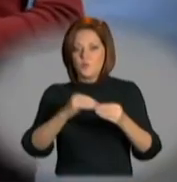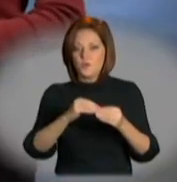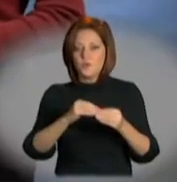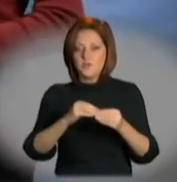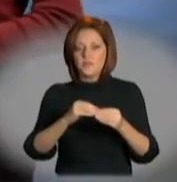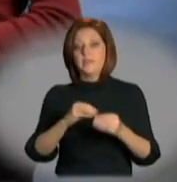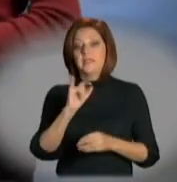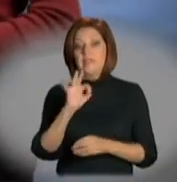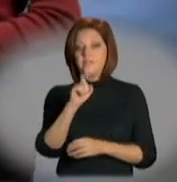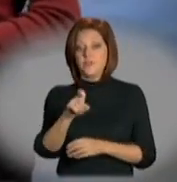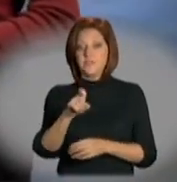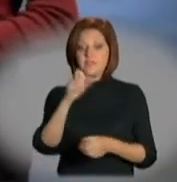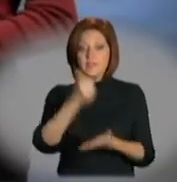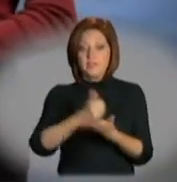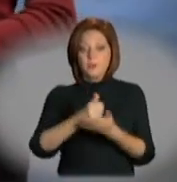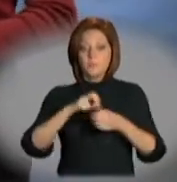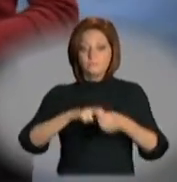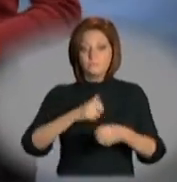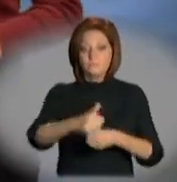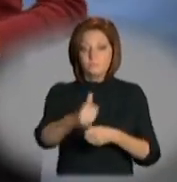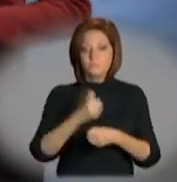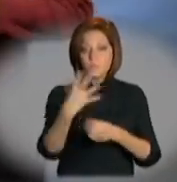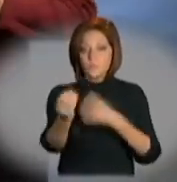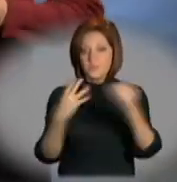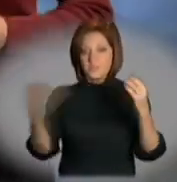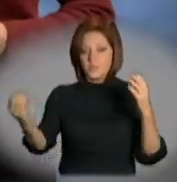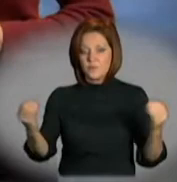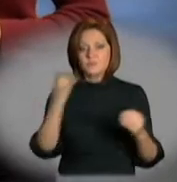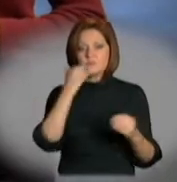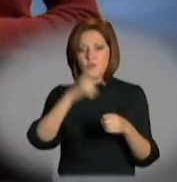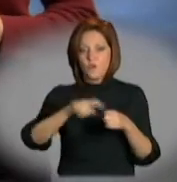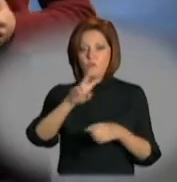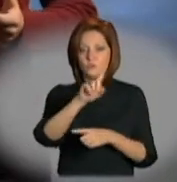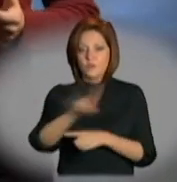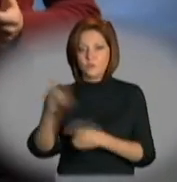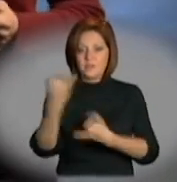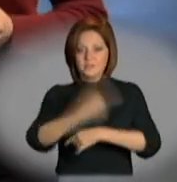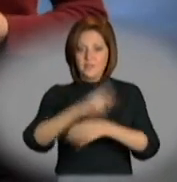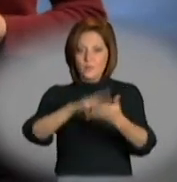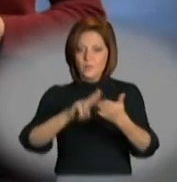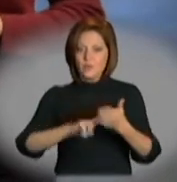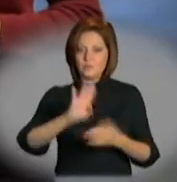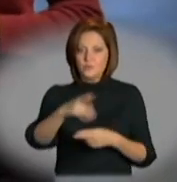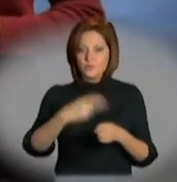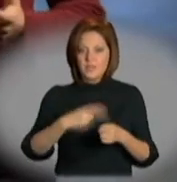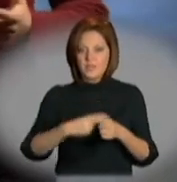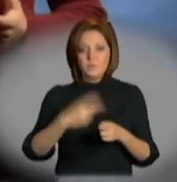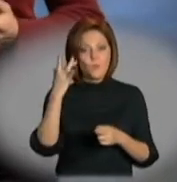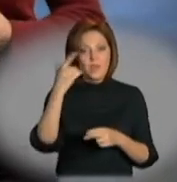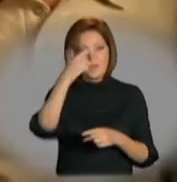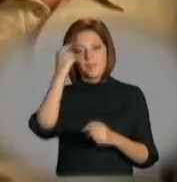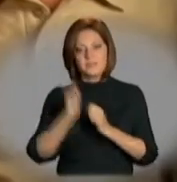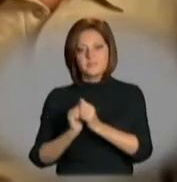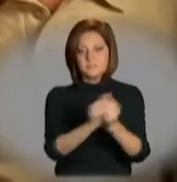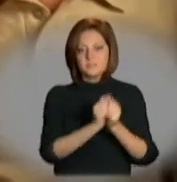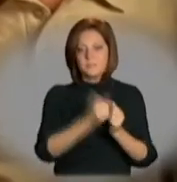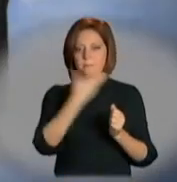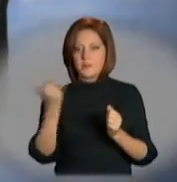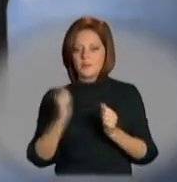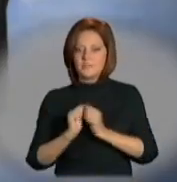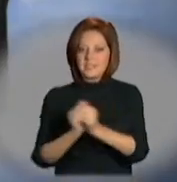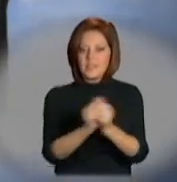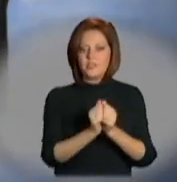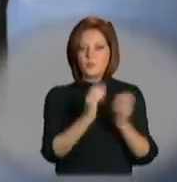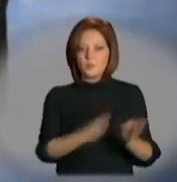Y si vas a necesitar transporte en una evacuación, llama hoy al 211 y regístrate, porque unidos podemos mejor. Unidos.